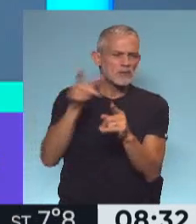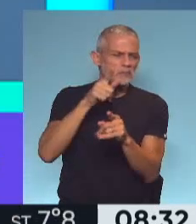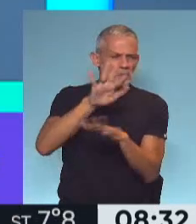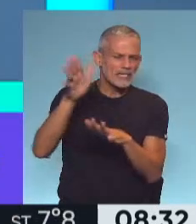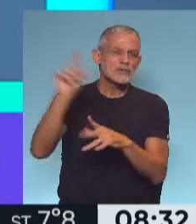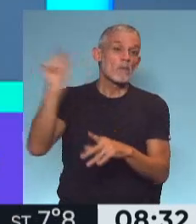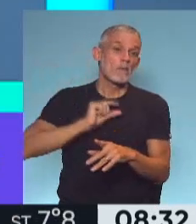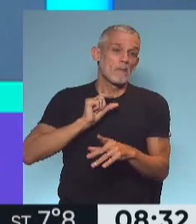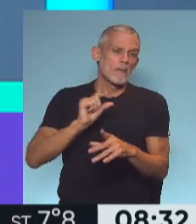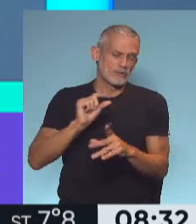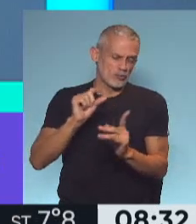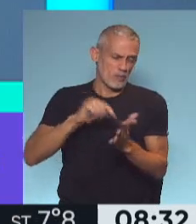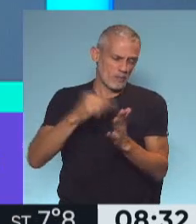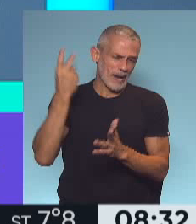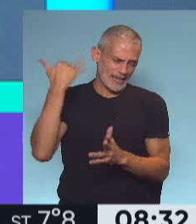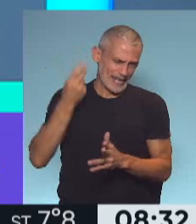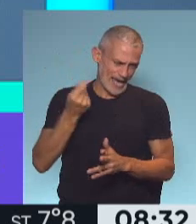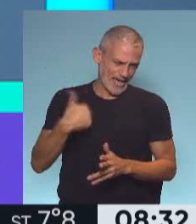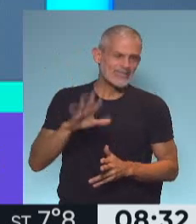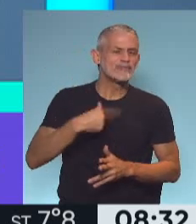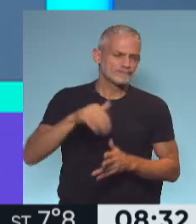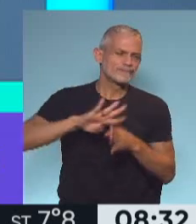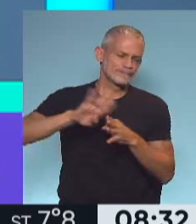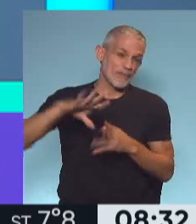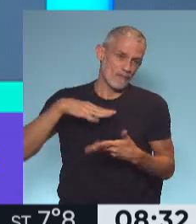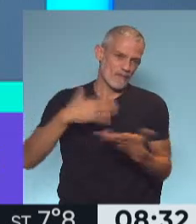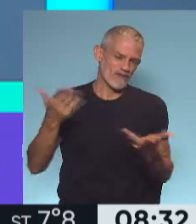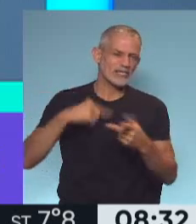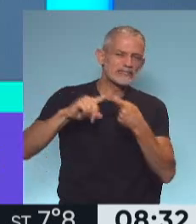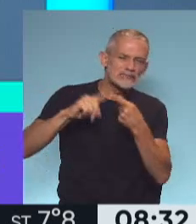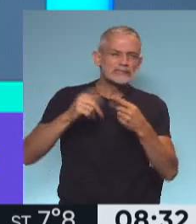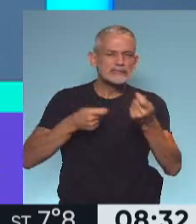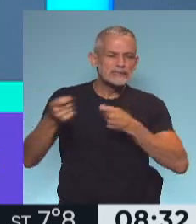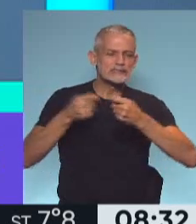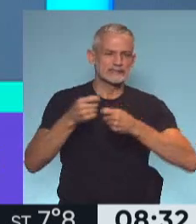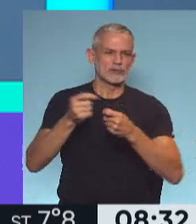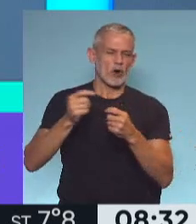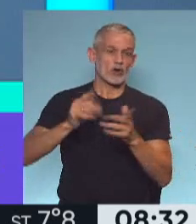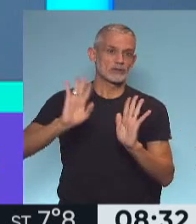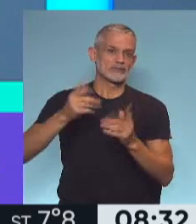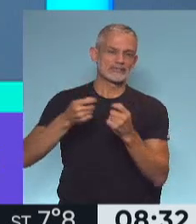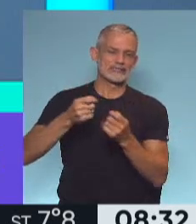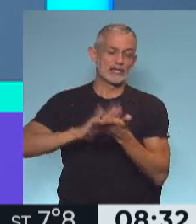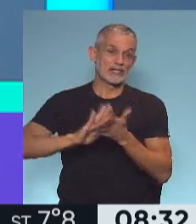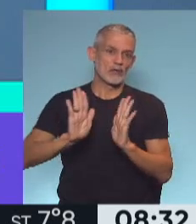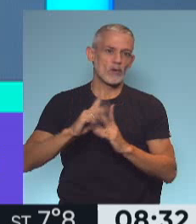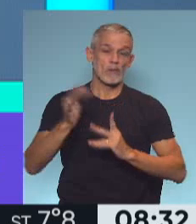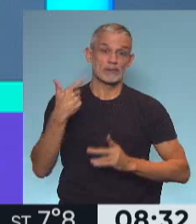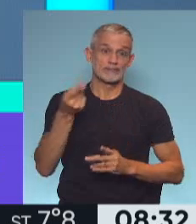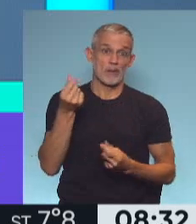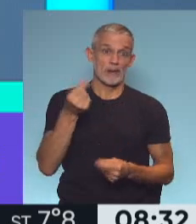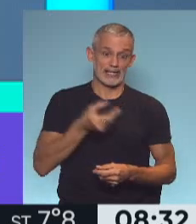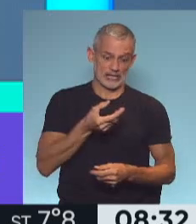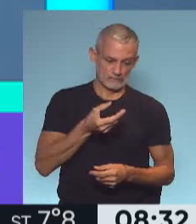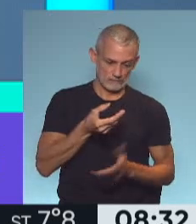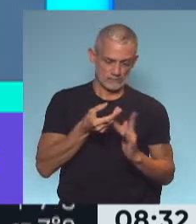presta dinero y al cual hay que devolverle, y el objetivo entonces es poder renegociar esto, porque si no, ¿qué tenés que hacer? Agarrar ese dinero